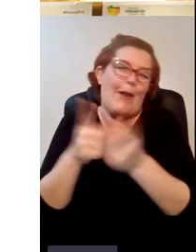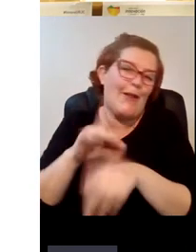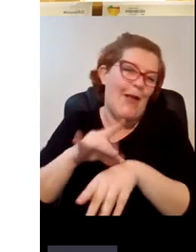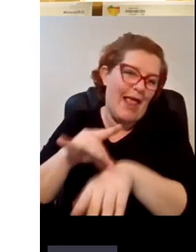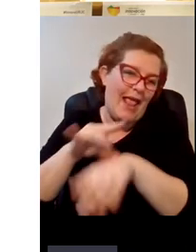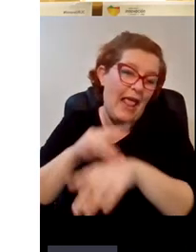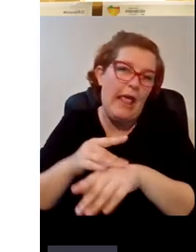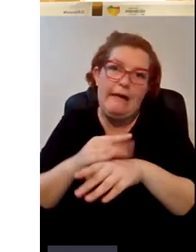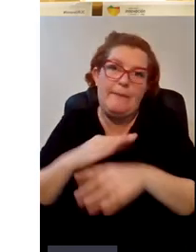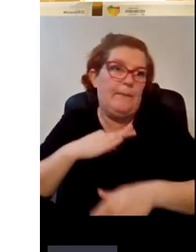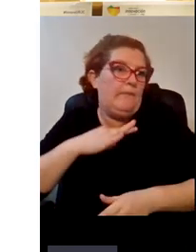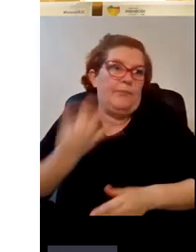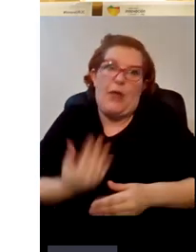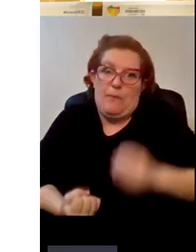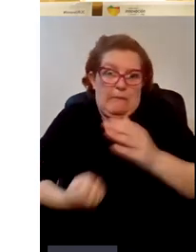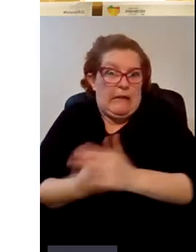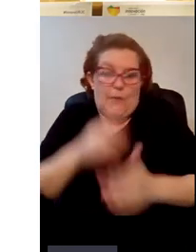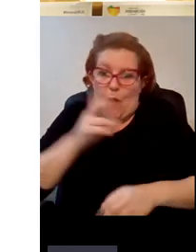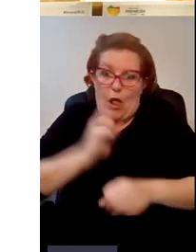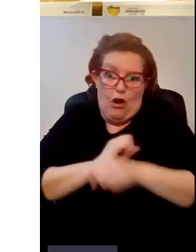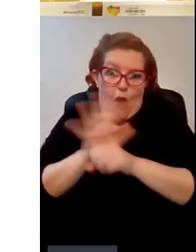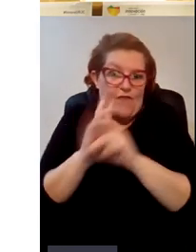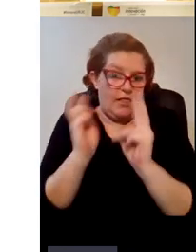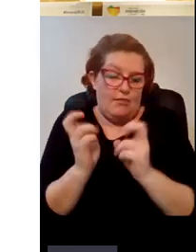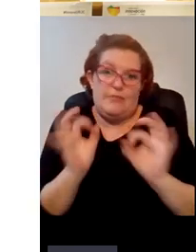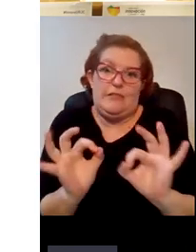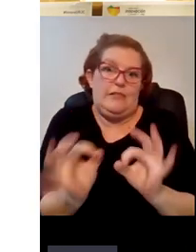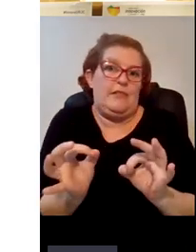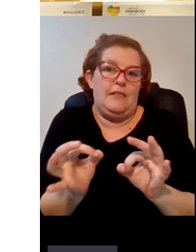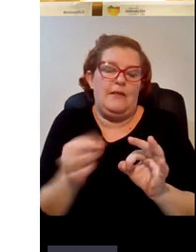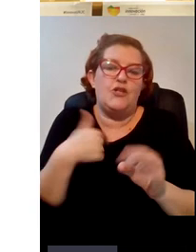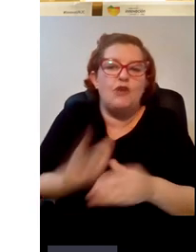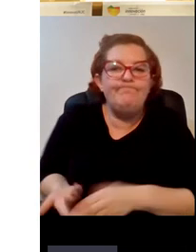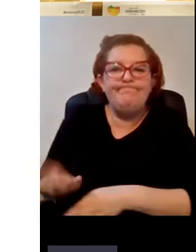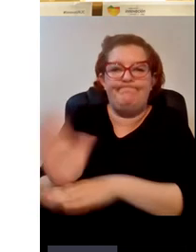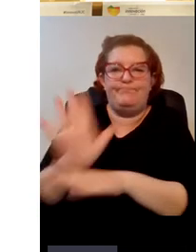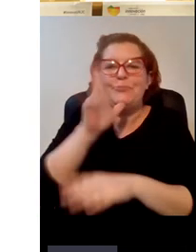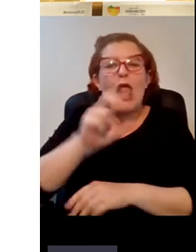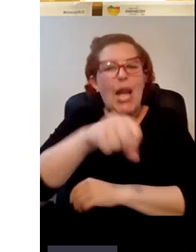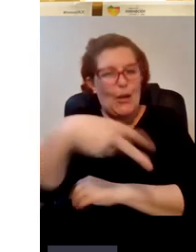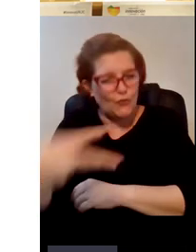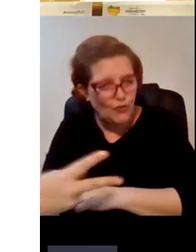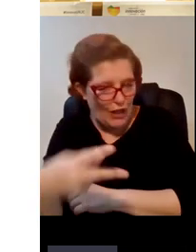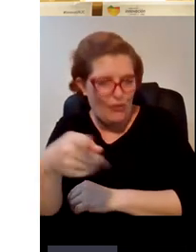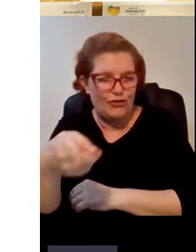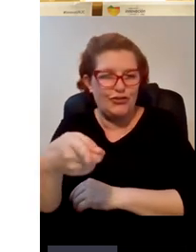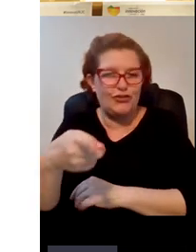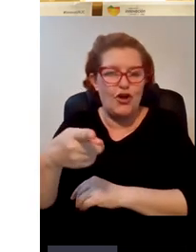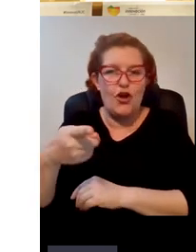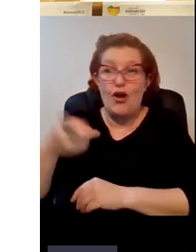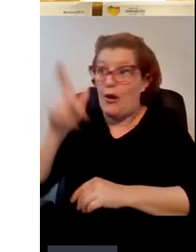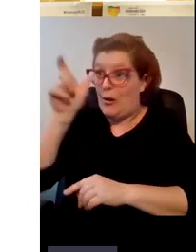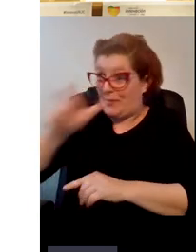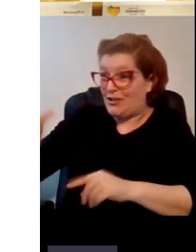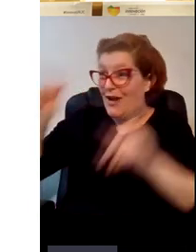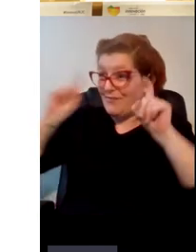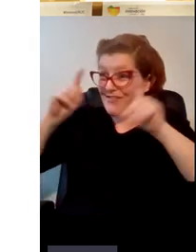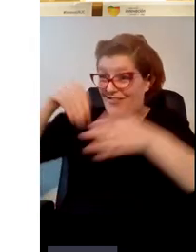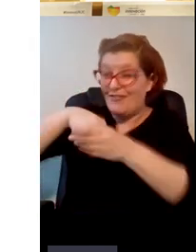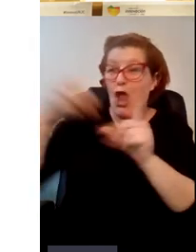hicimos lo que pudimos y os lo traigo aquí porque estos fueron los resultados después de que los profesores del grado de biología